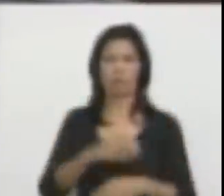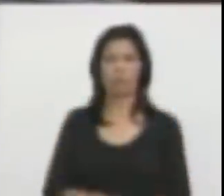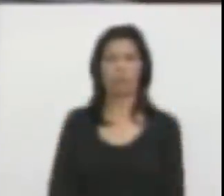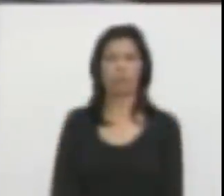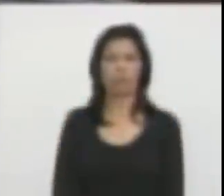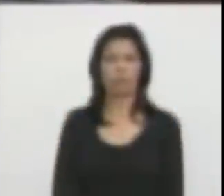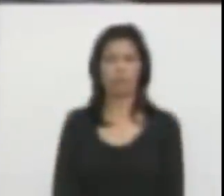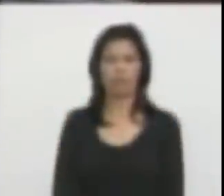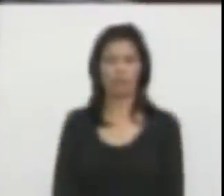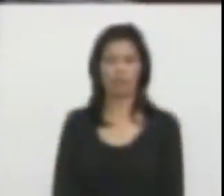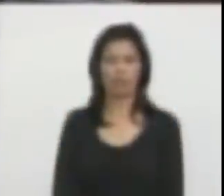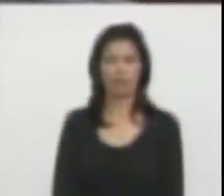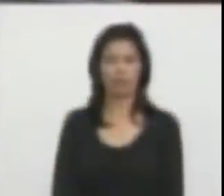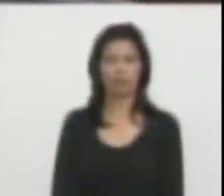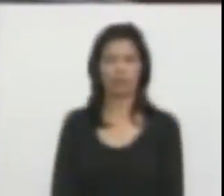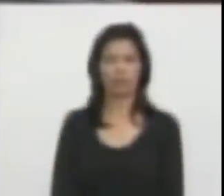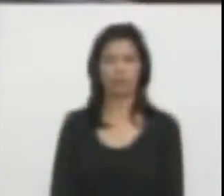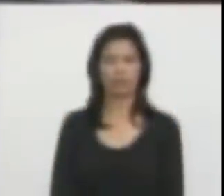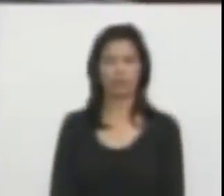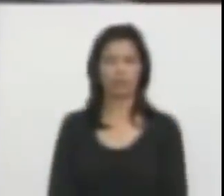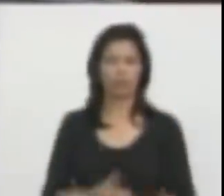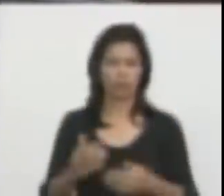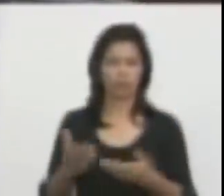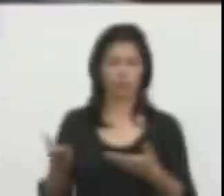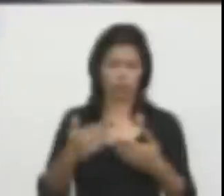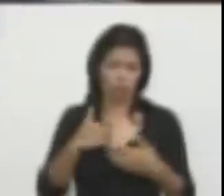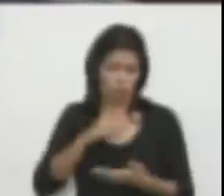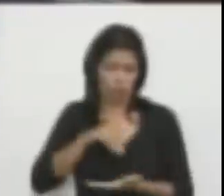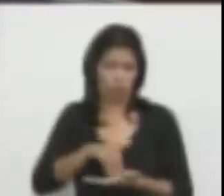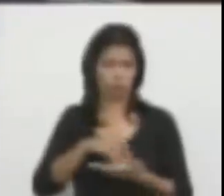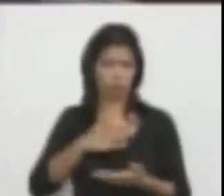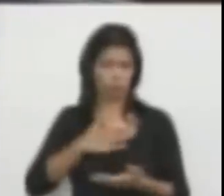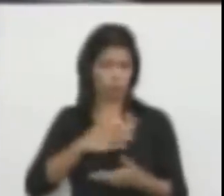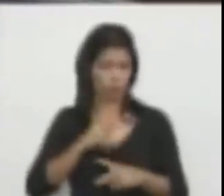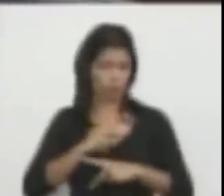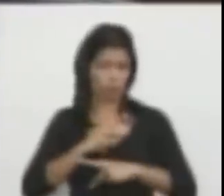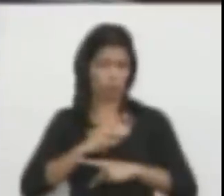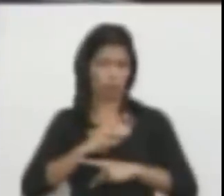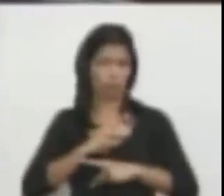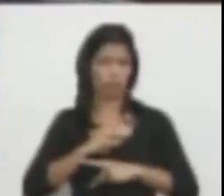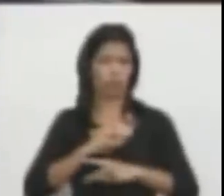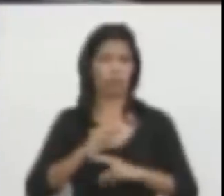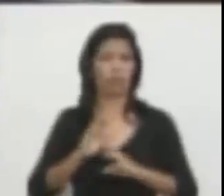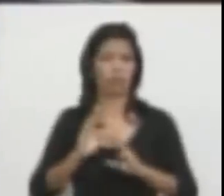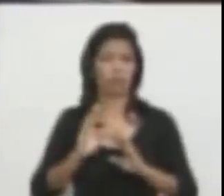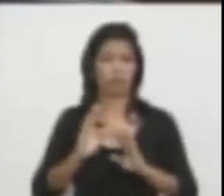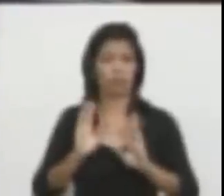Fijada en mi posición, señor presidente, que es una posición muy personal, que no guarda